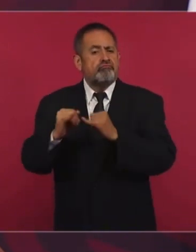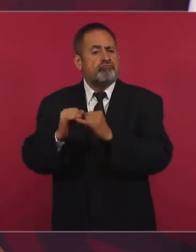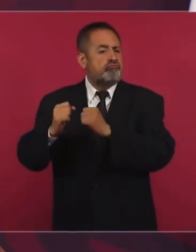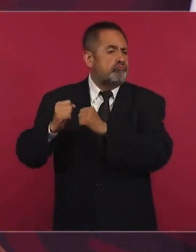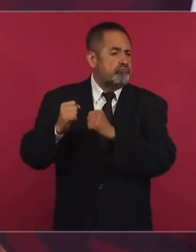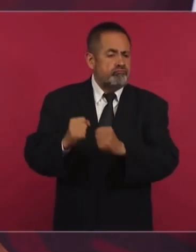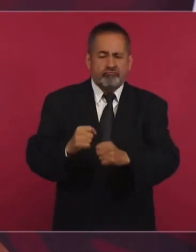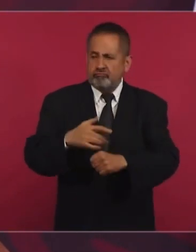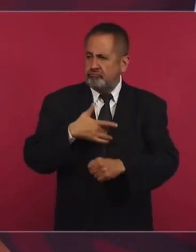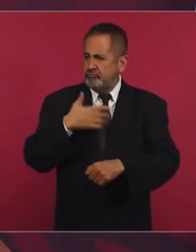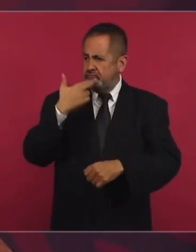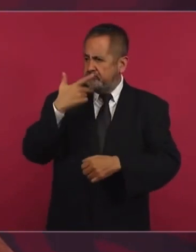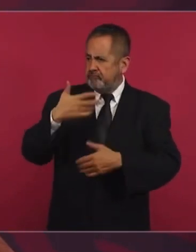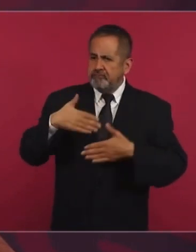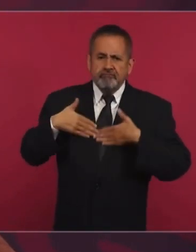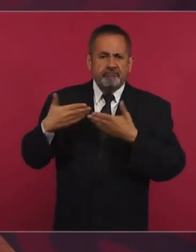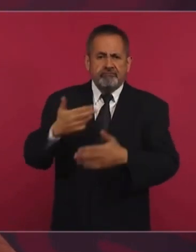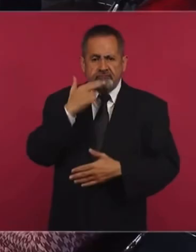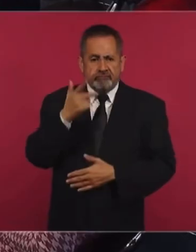con integridad.